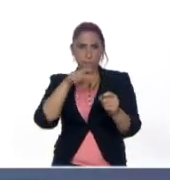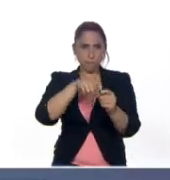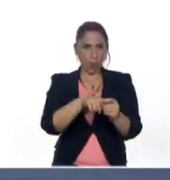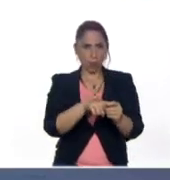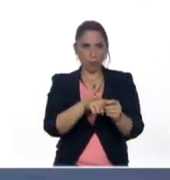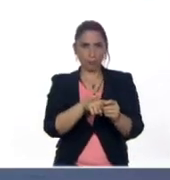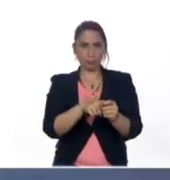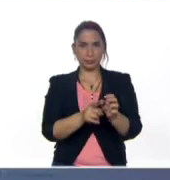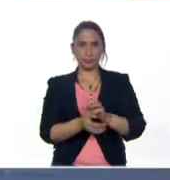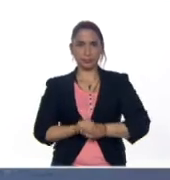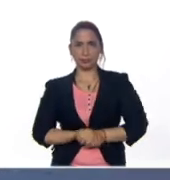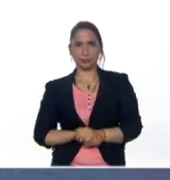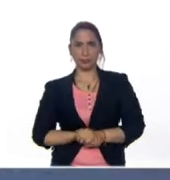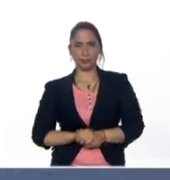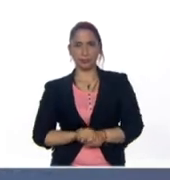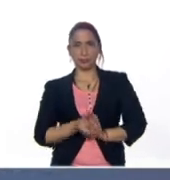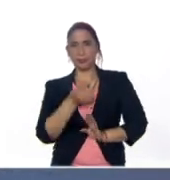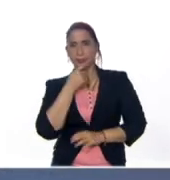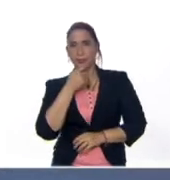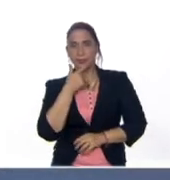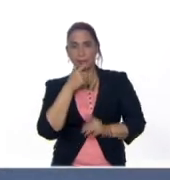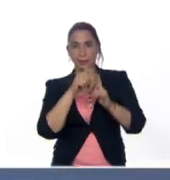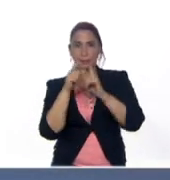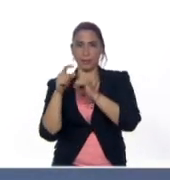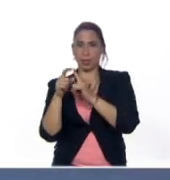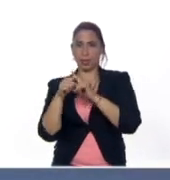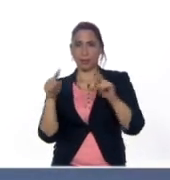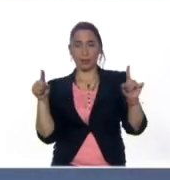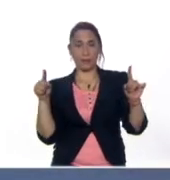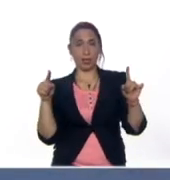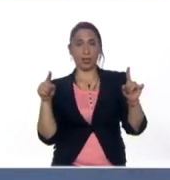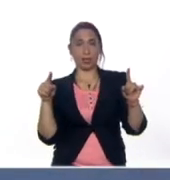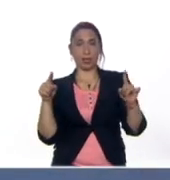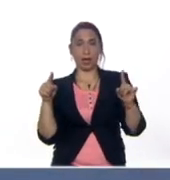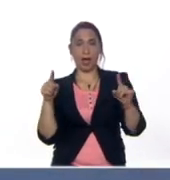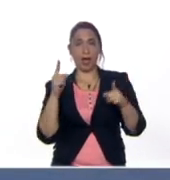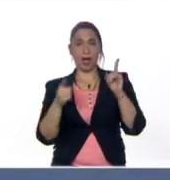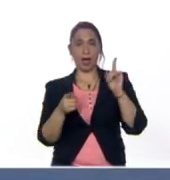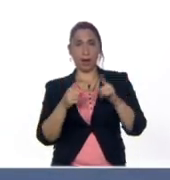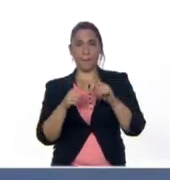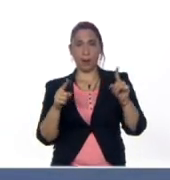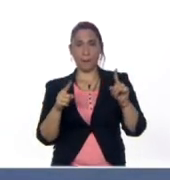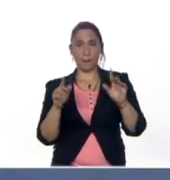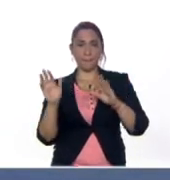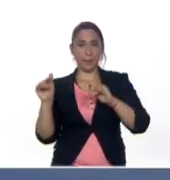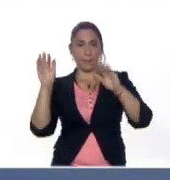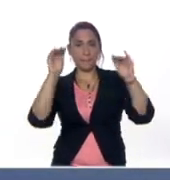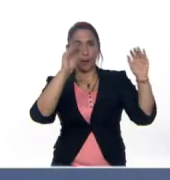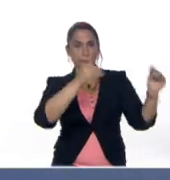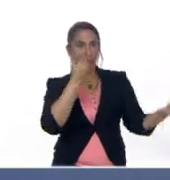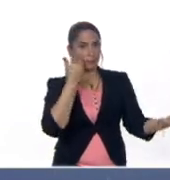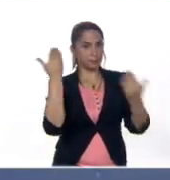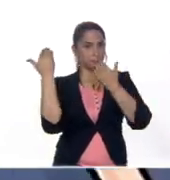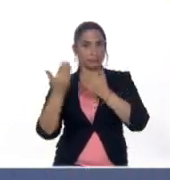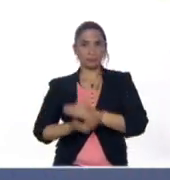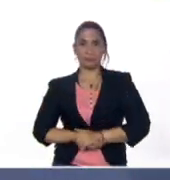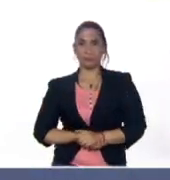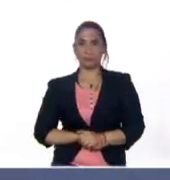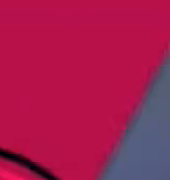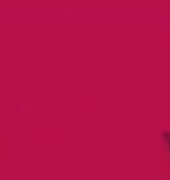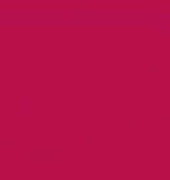de esa hermosísima frase que nos distingue ser diferente es algo común nos vemos en una próxima oportunidad